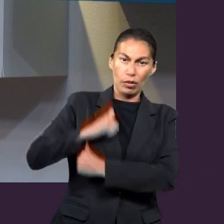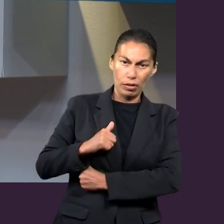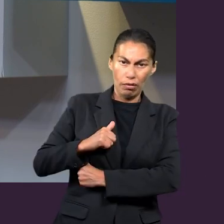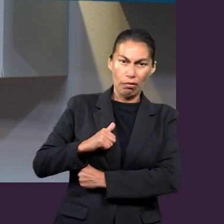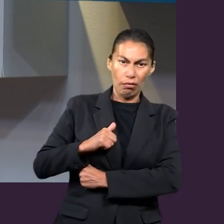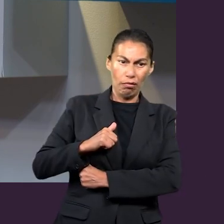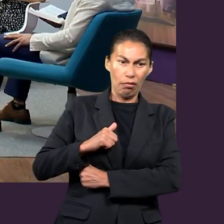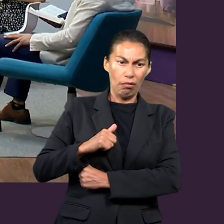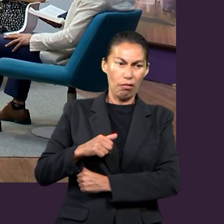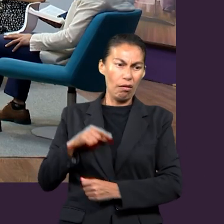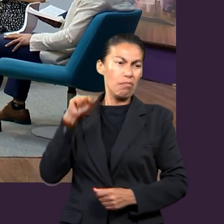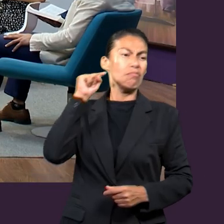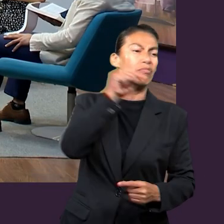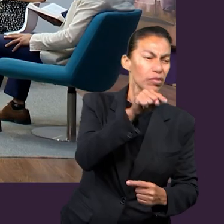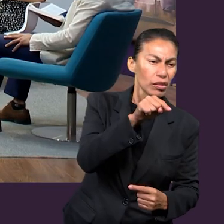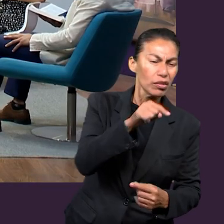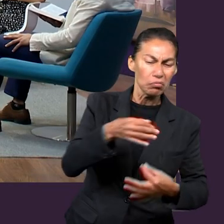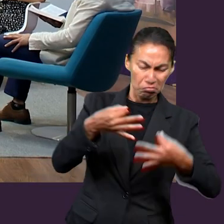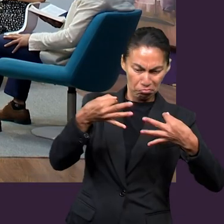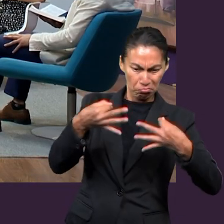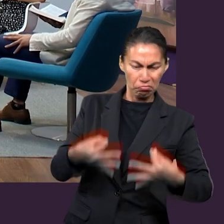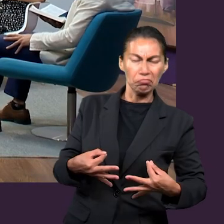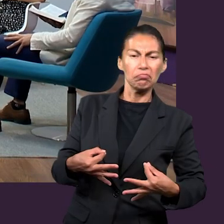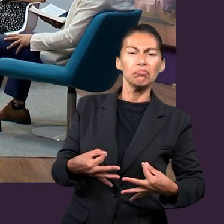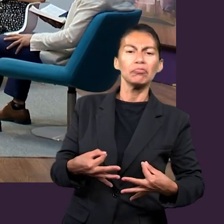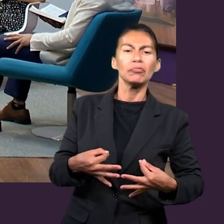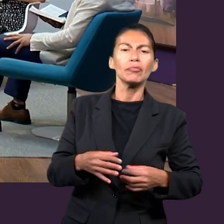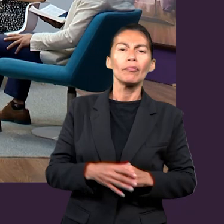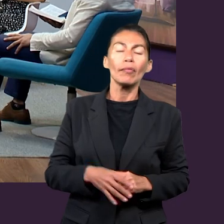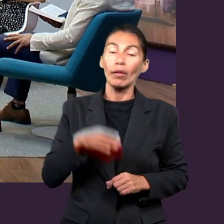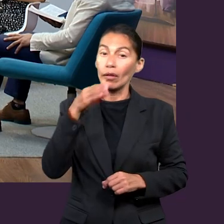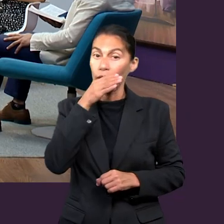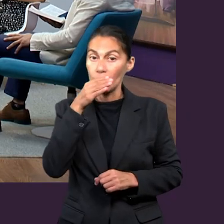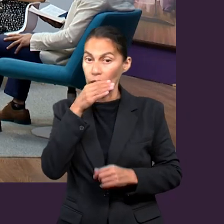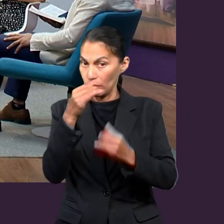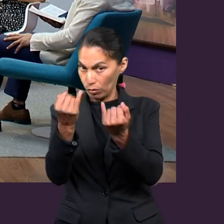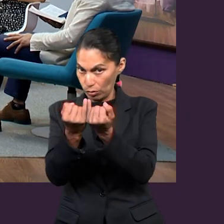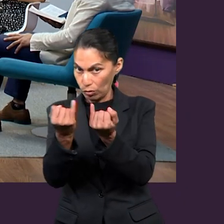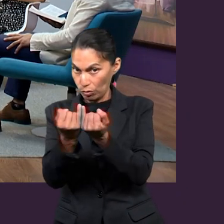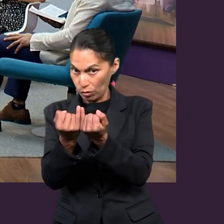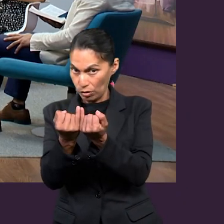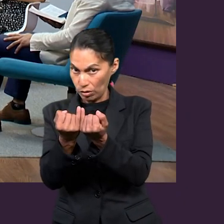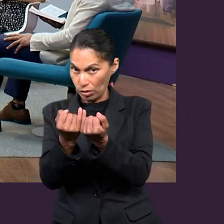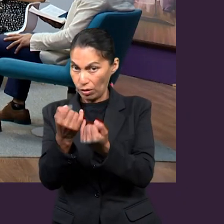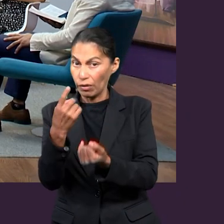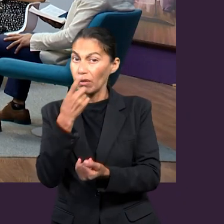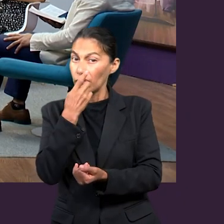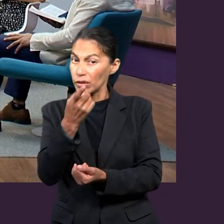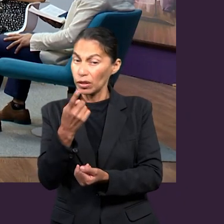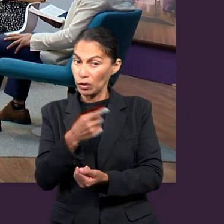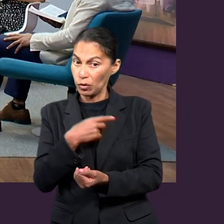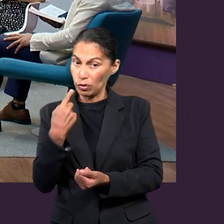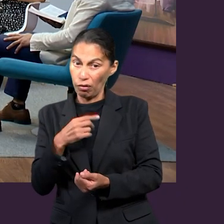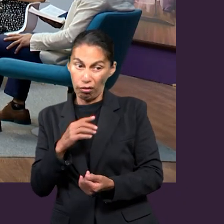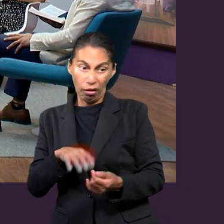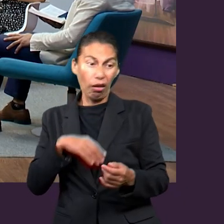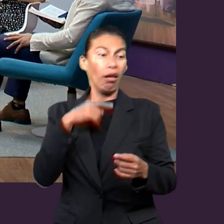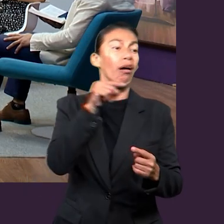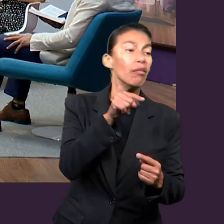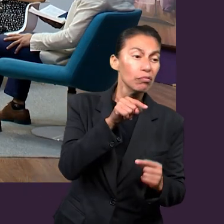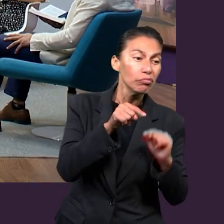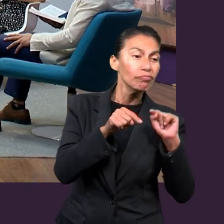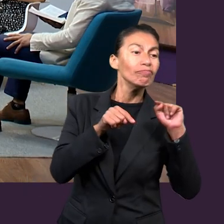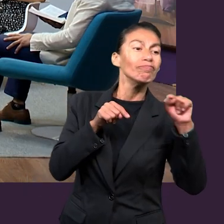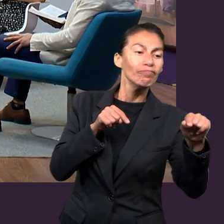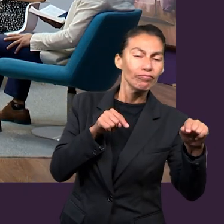y mantenerse firme. Ya hemos hablado un poco sobre la firmeza del cristiano, pero nos habla de atacar. Y